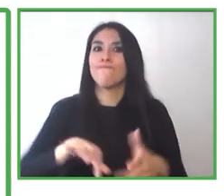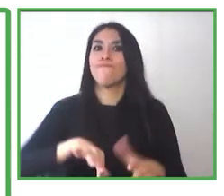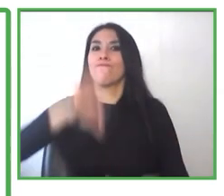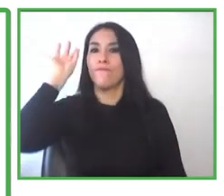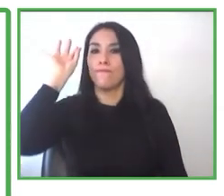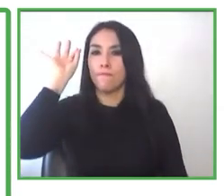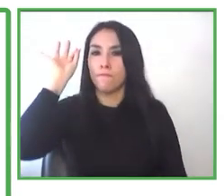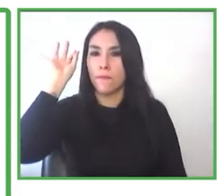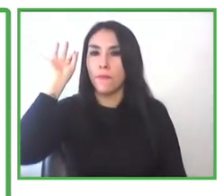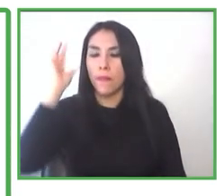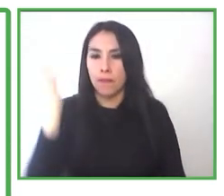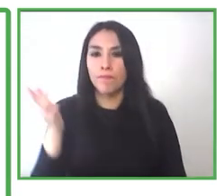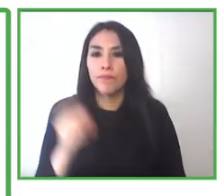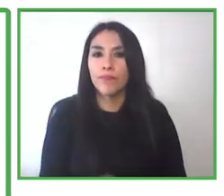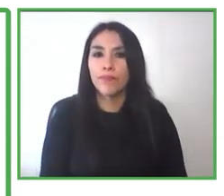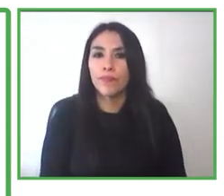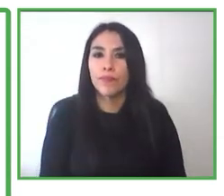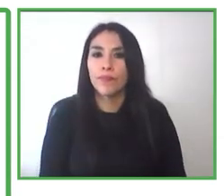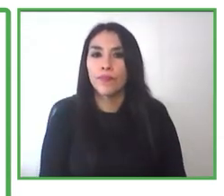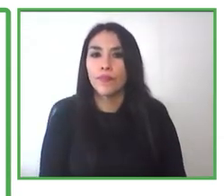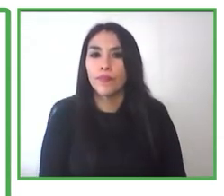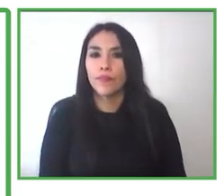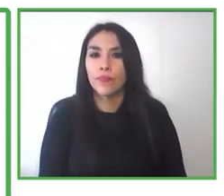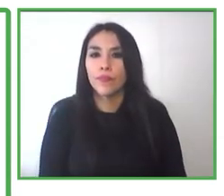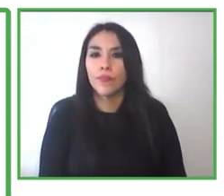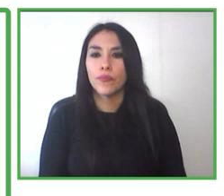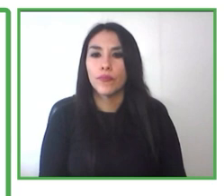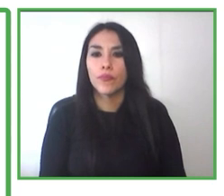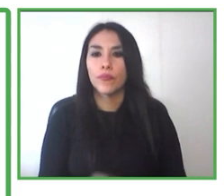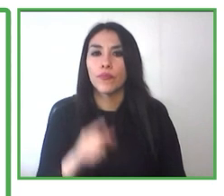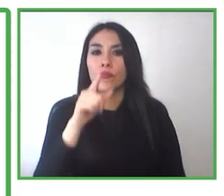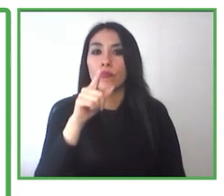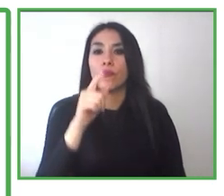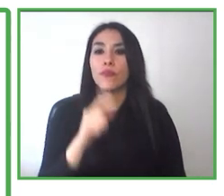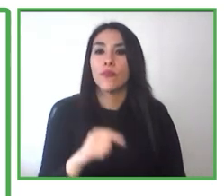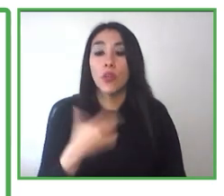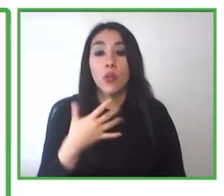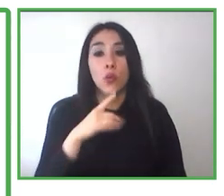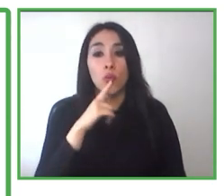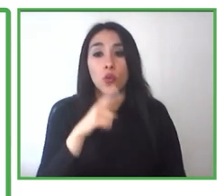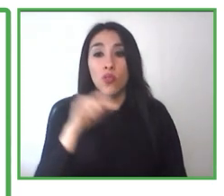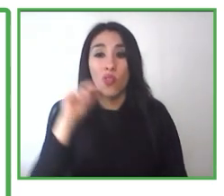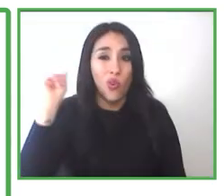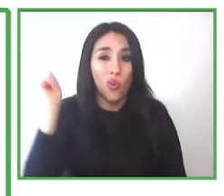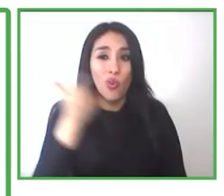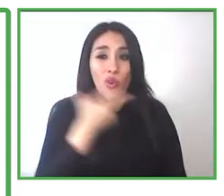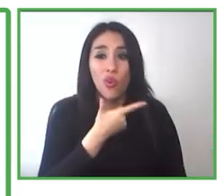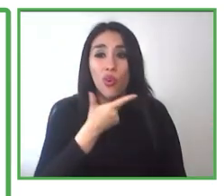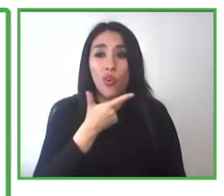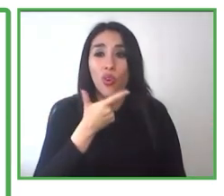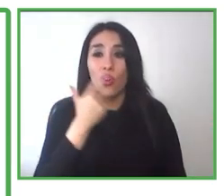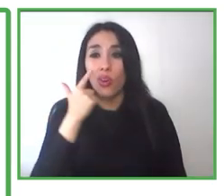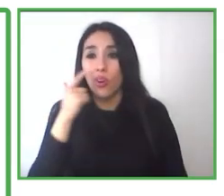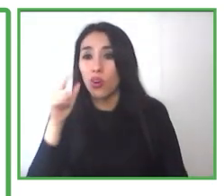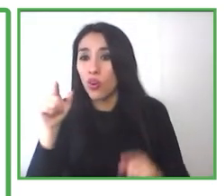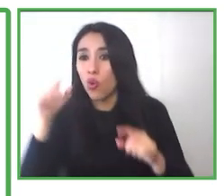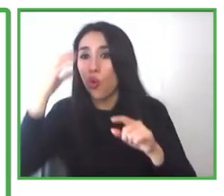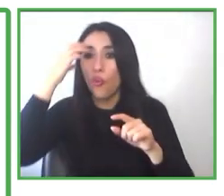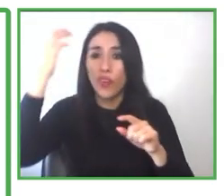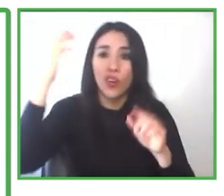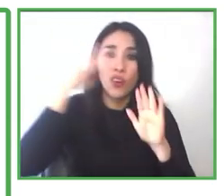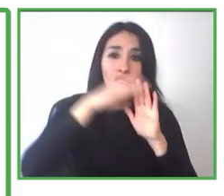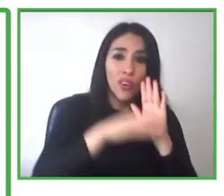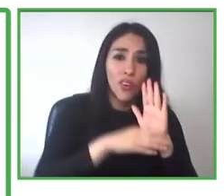Como todos los programas, necesitamos financiamiento, si bien la Municipalidad de Providencia